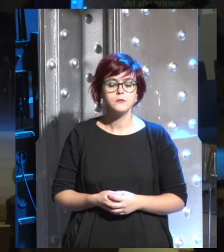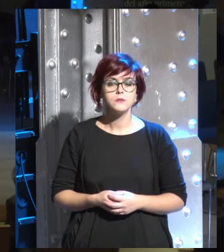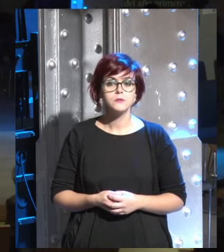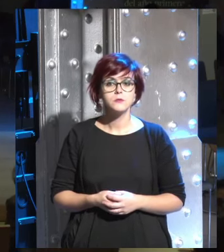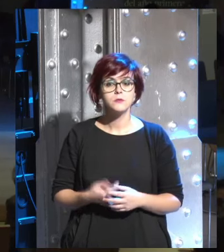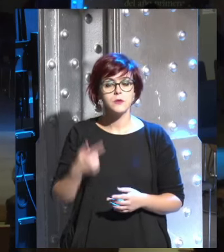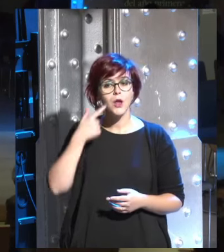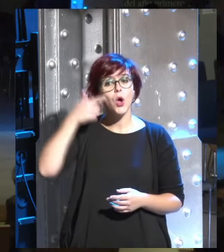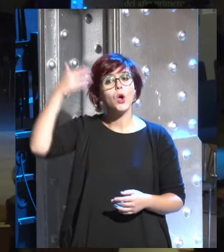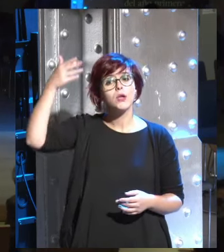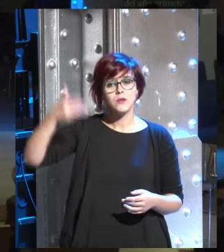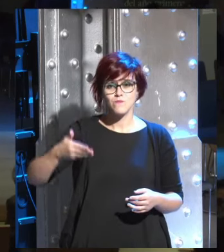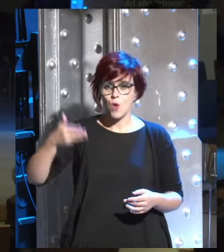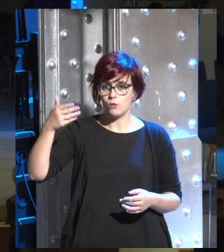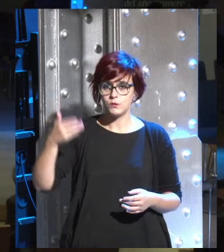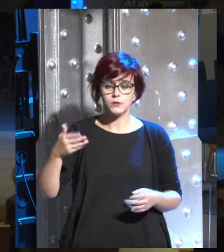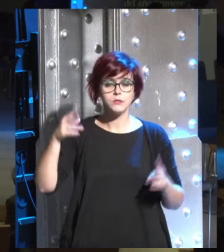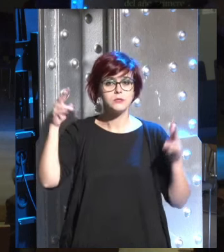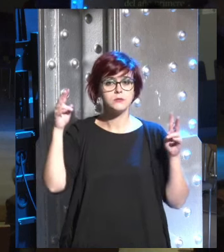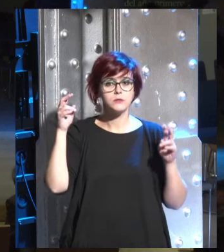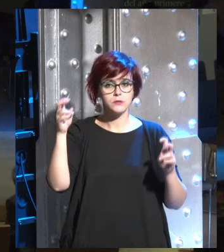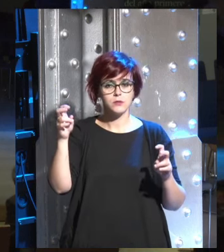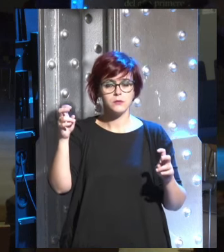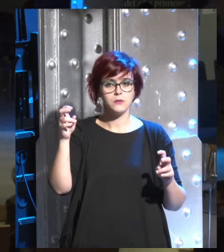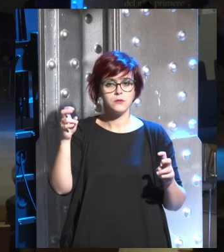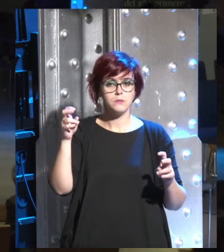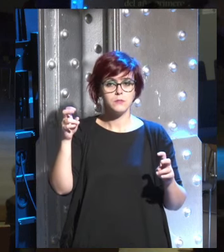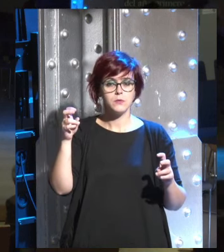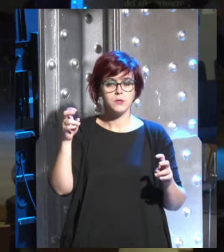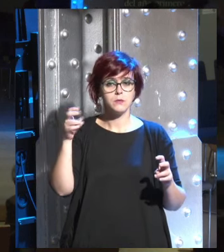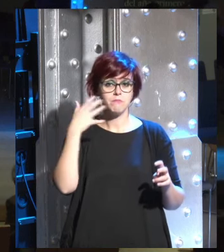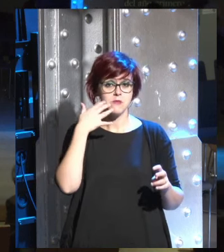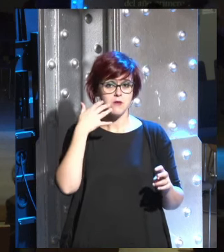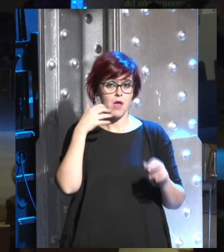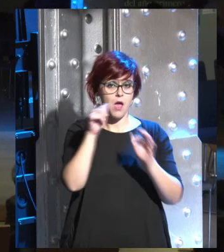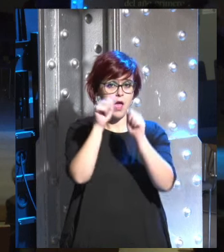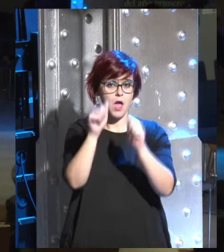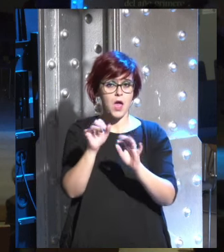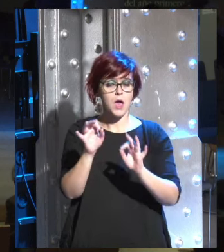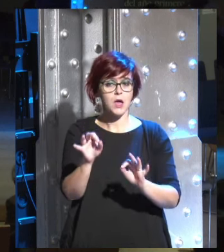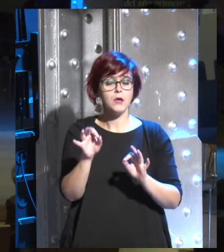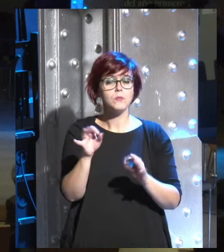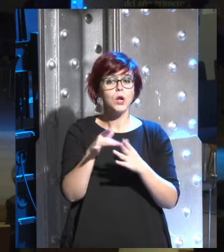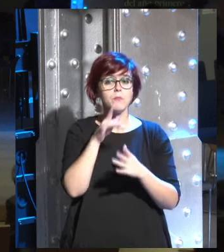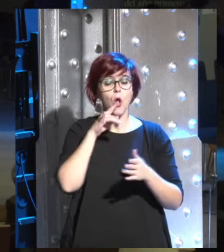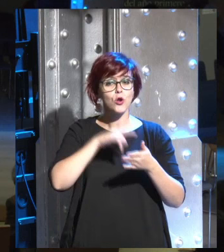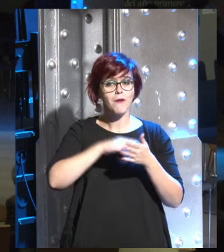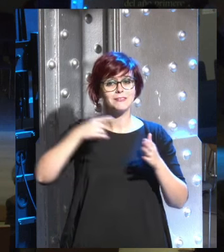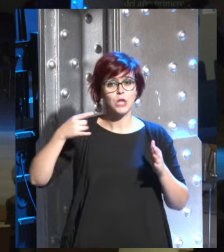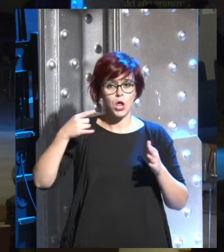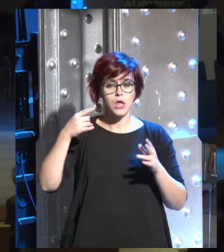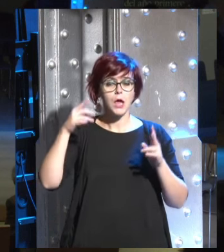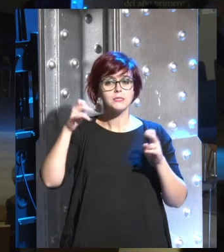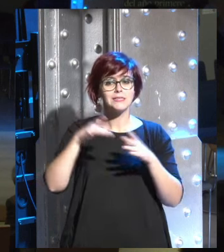lo realmente importante sobre este ejemplo hay que pensar que las nuevas tecnologías también